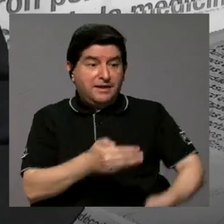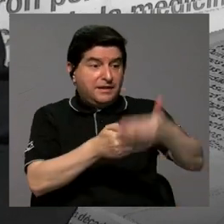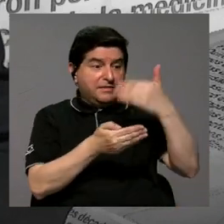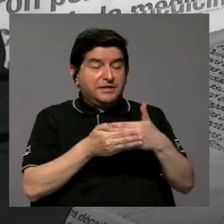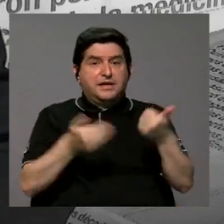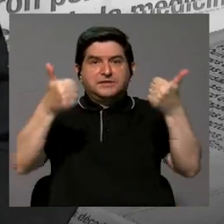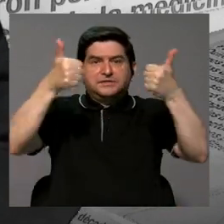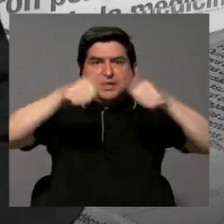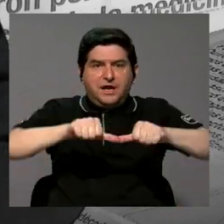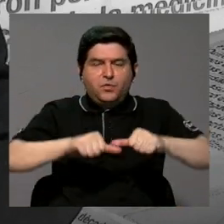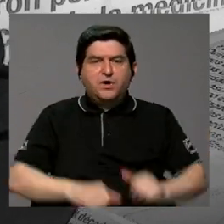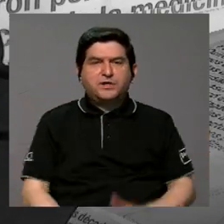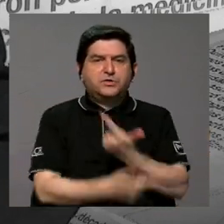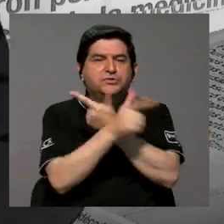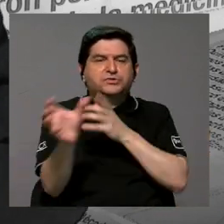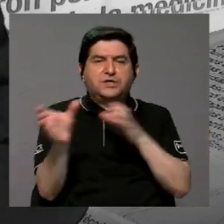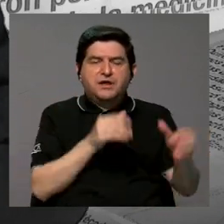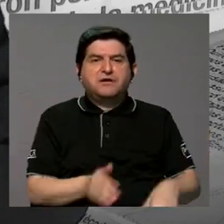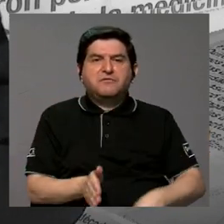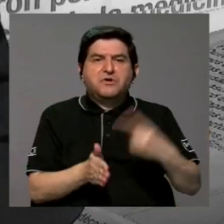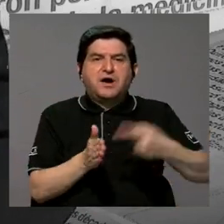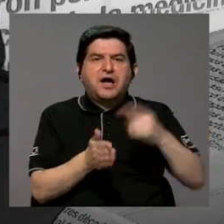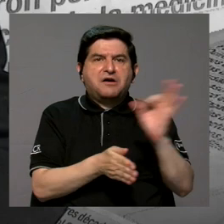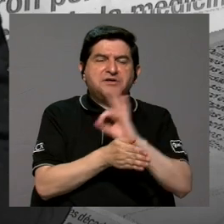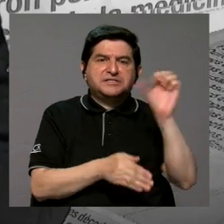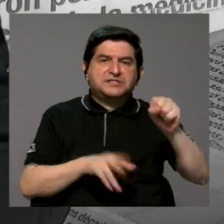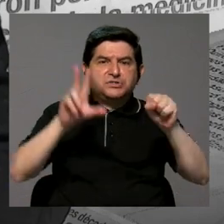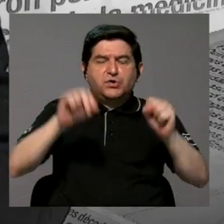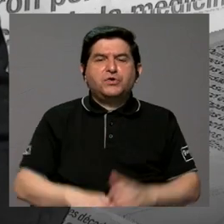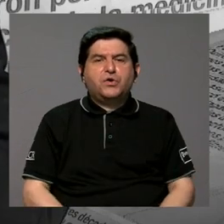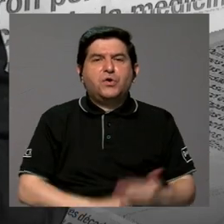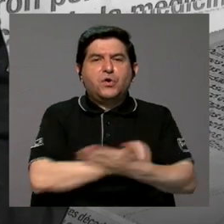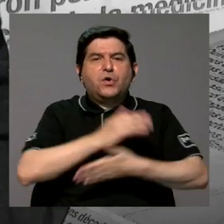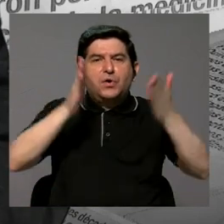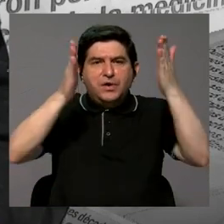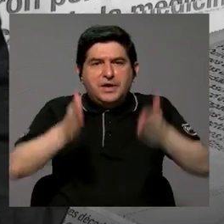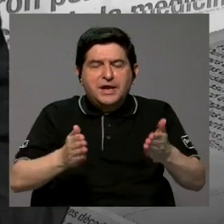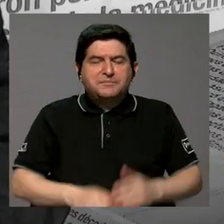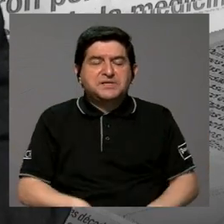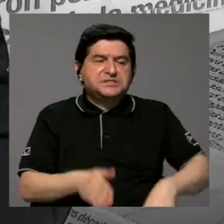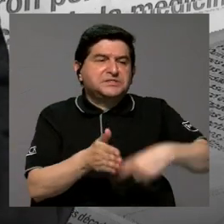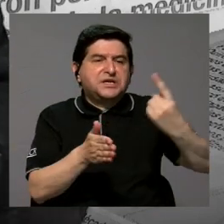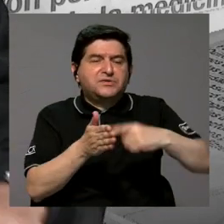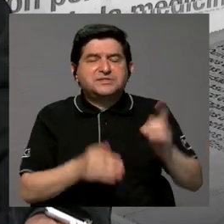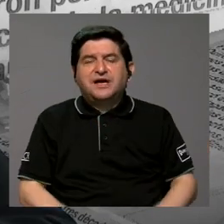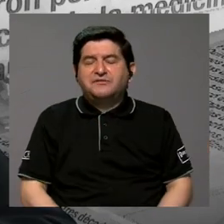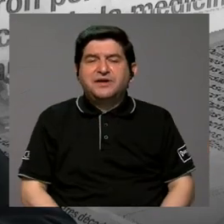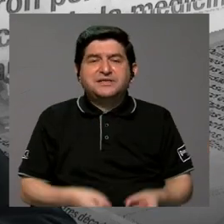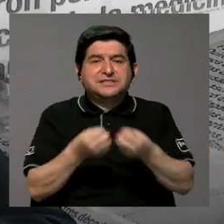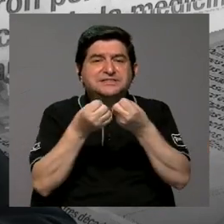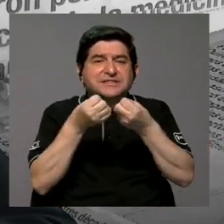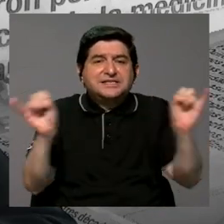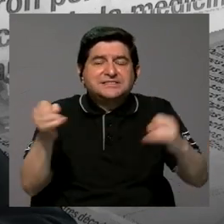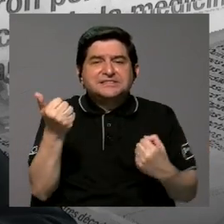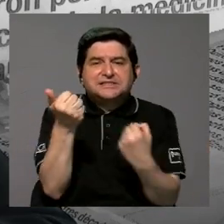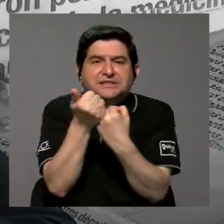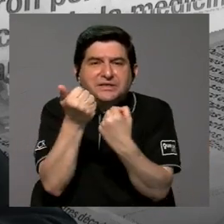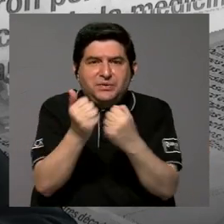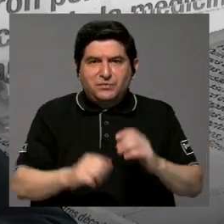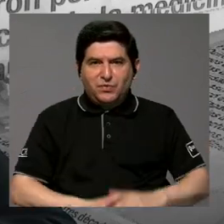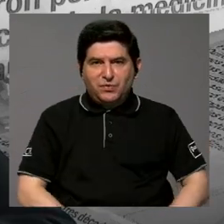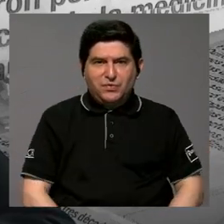tratados de libre comercio, y que algunas de cosas no han funcionado y otras no, y usted deja a los campesinos por ahí muchas veces desfavorecidos, los deja